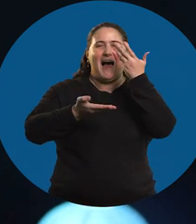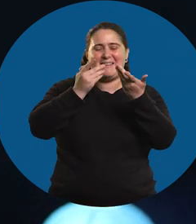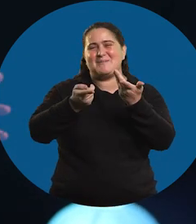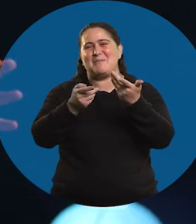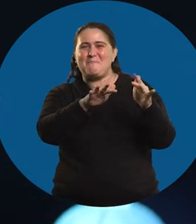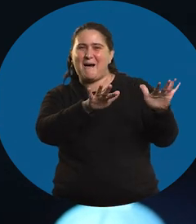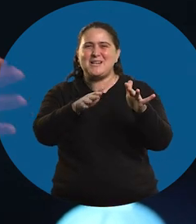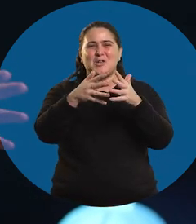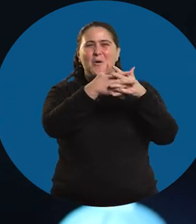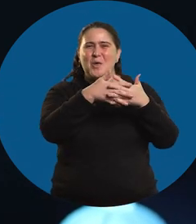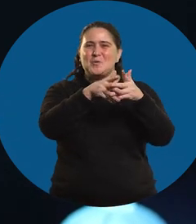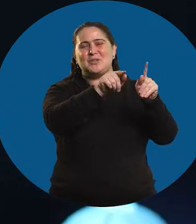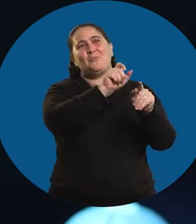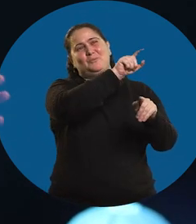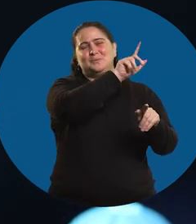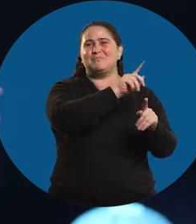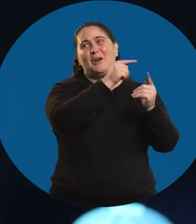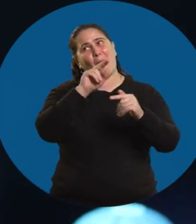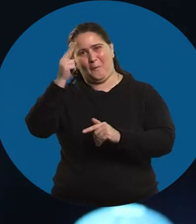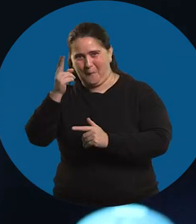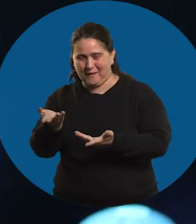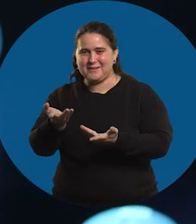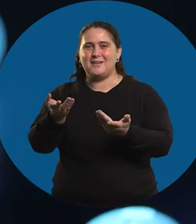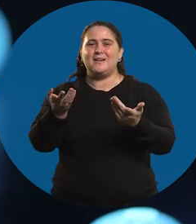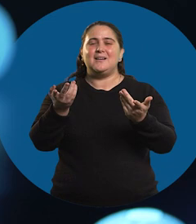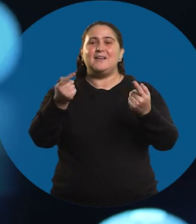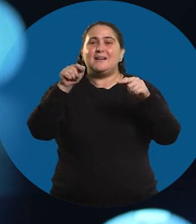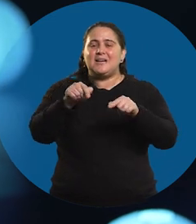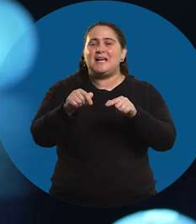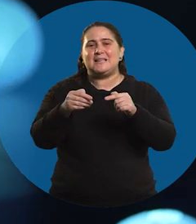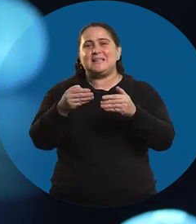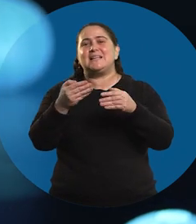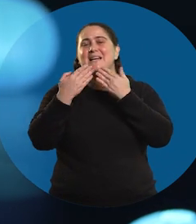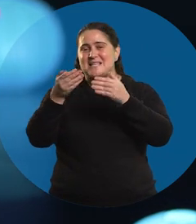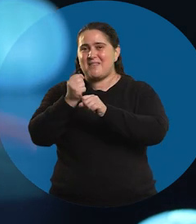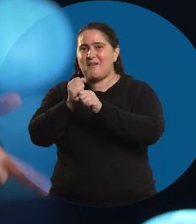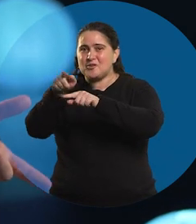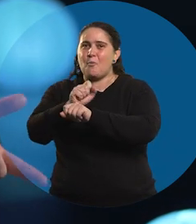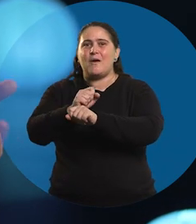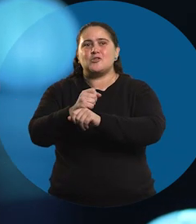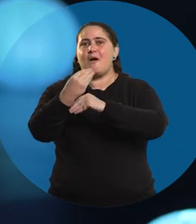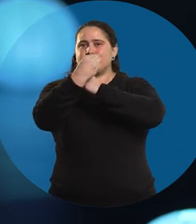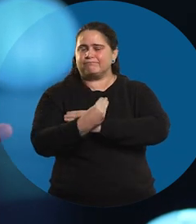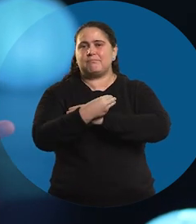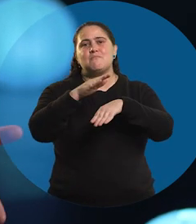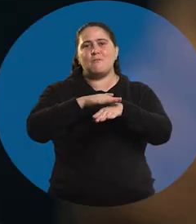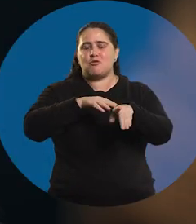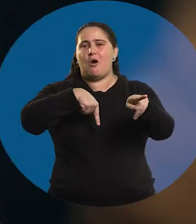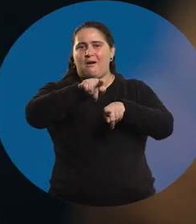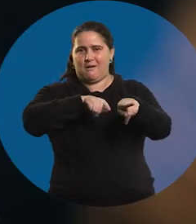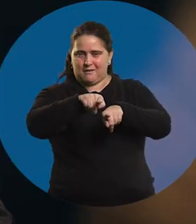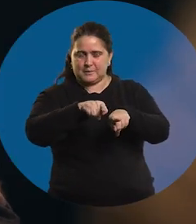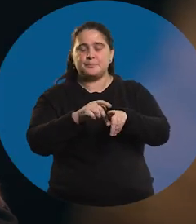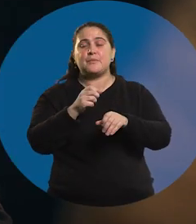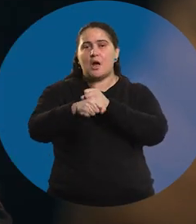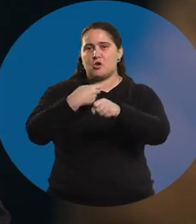Una especie de hi-fi uruguayo. Y esos trabajos me permitieron solventarme la carrera. Y